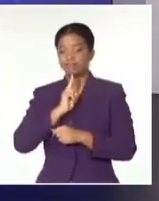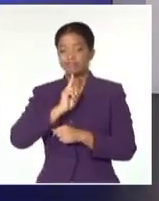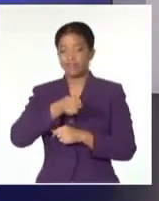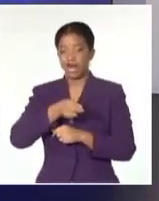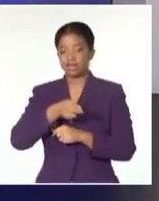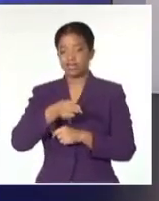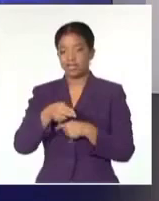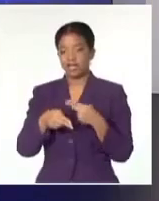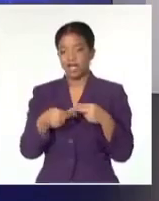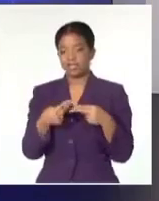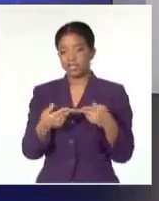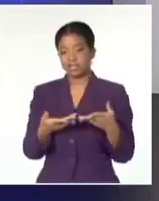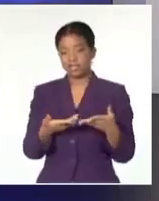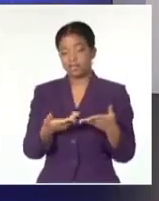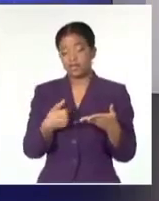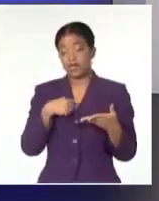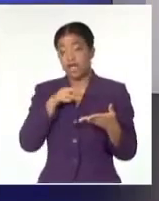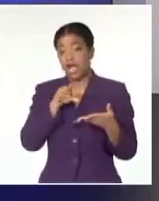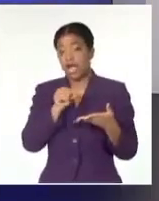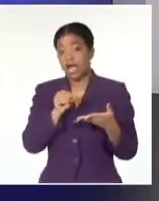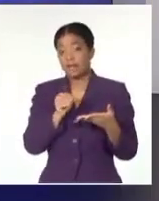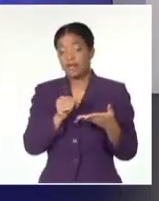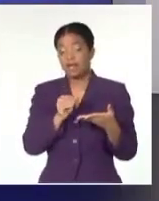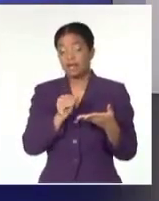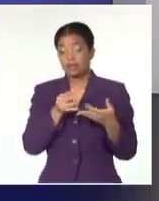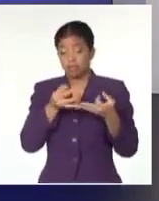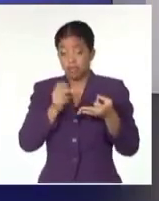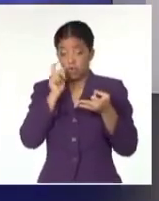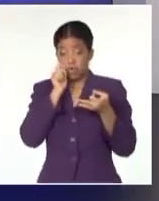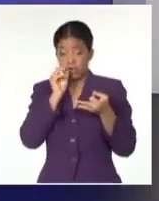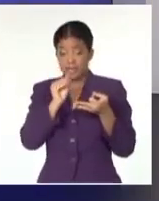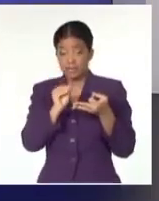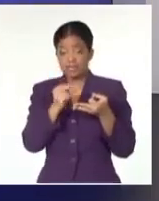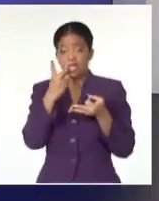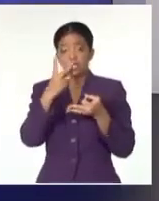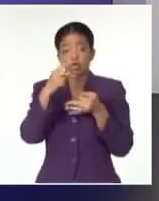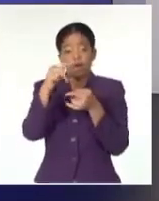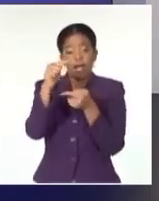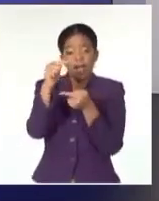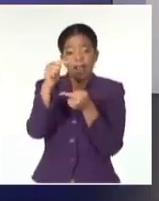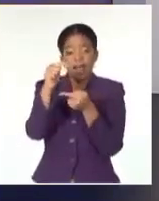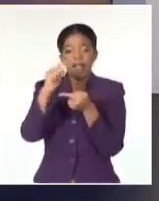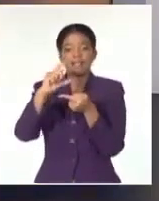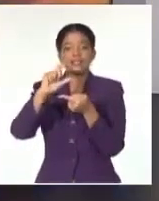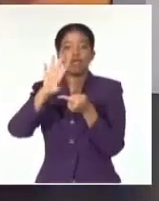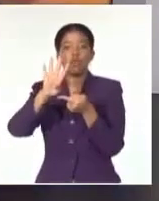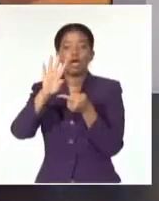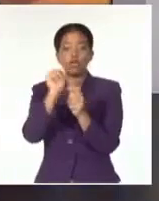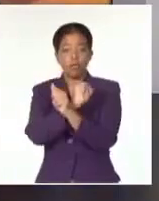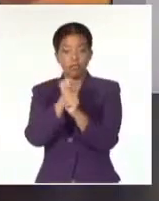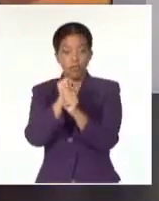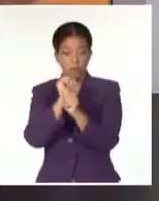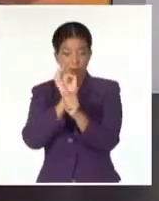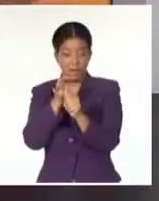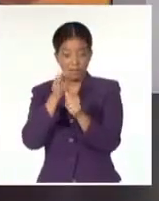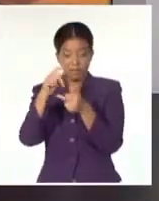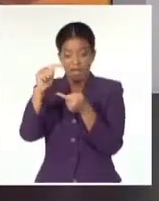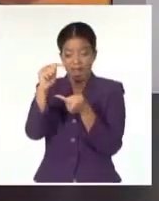voy a tratar de hacerlo como lo dijo él, textual, dos laticas de C4. ¿Dónde? Aquí,